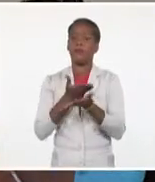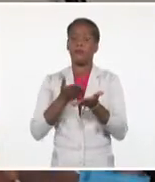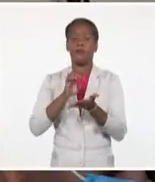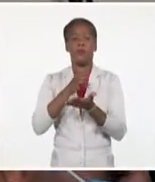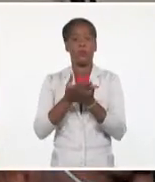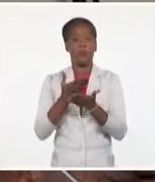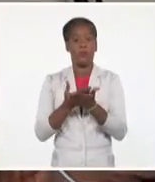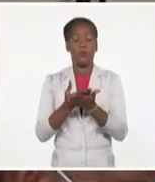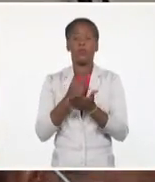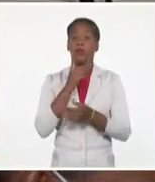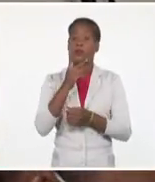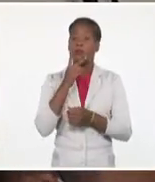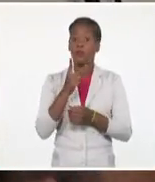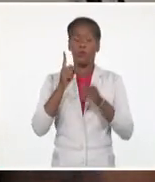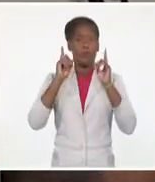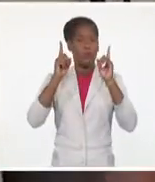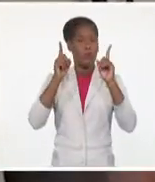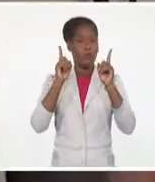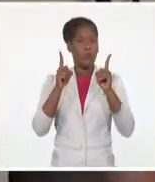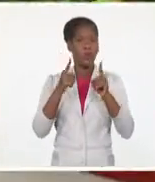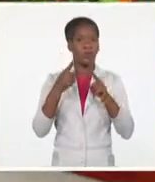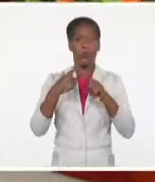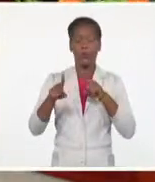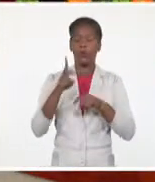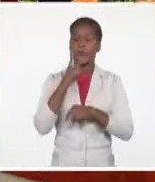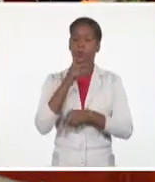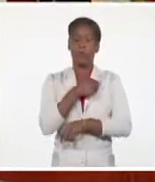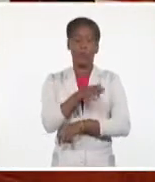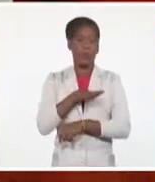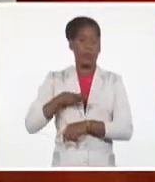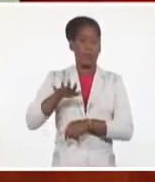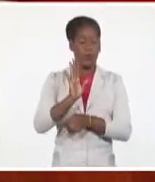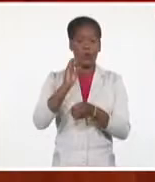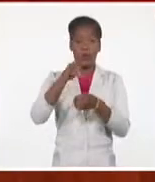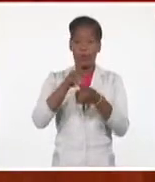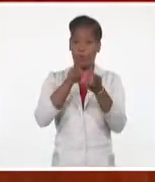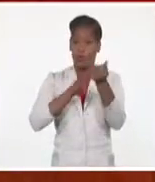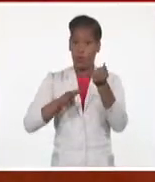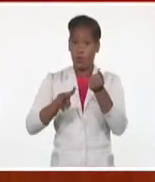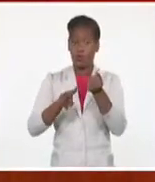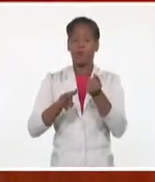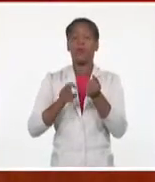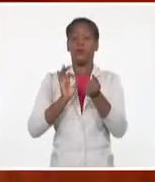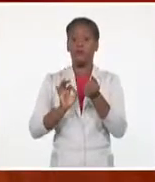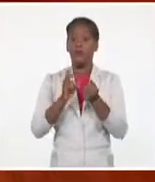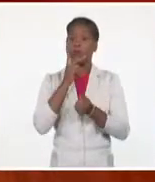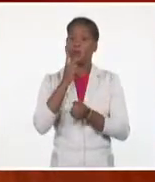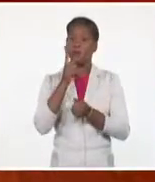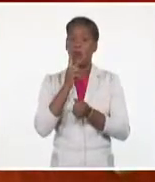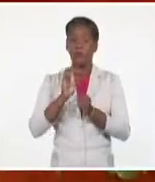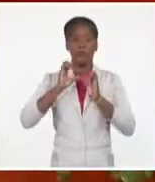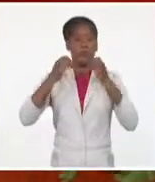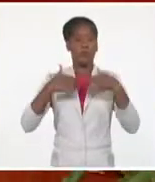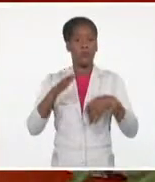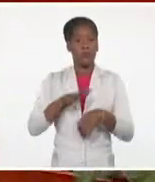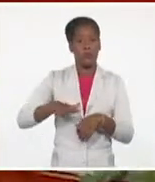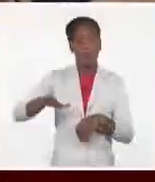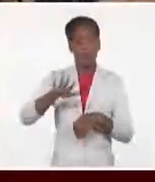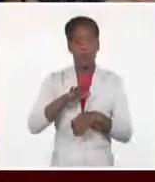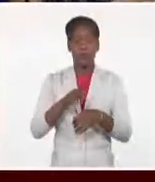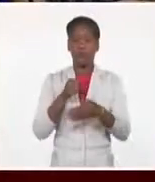políticas y de masas en el territorio, intensificar el enfrentamiento a la COVID-19, potenciar la producción tabacalera,